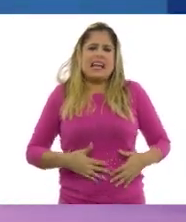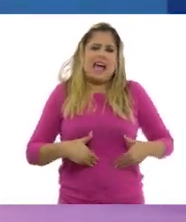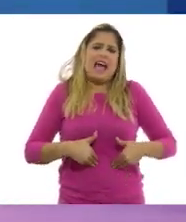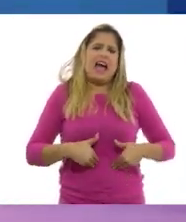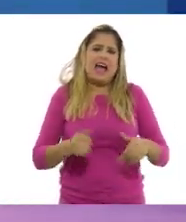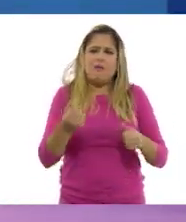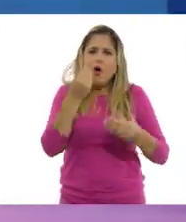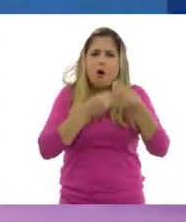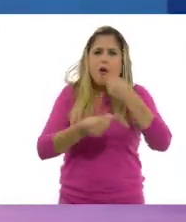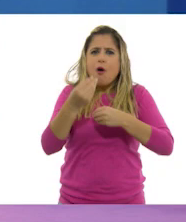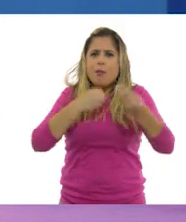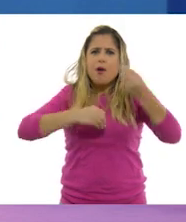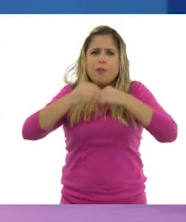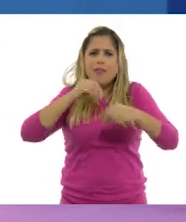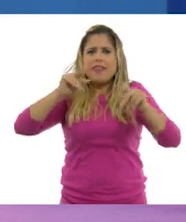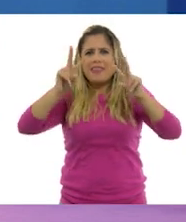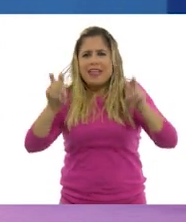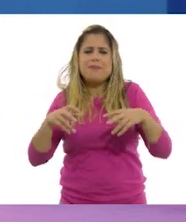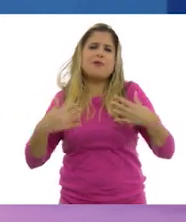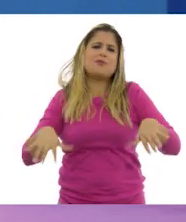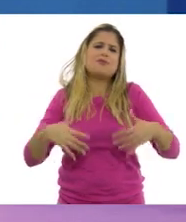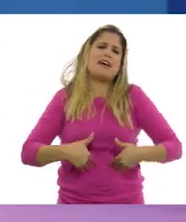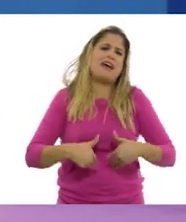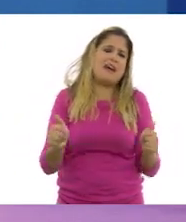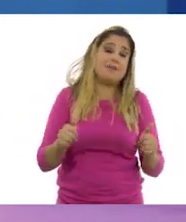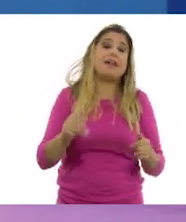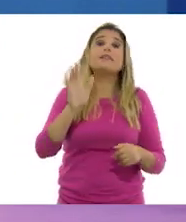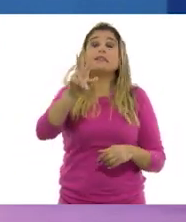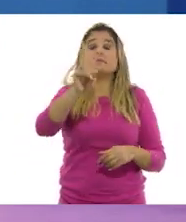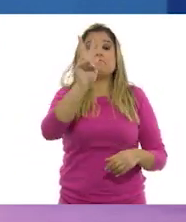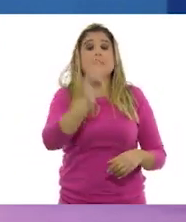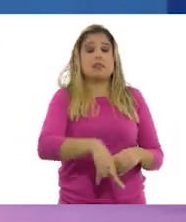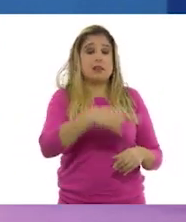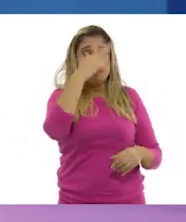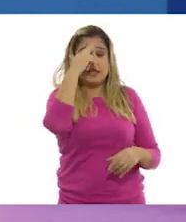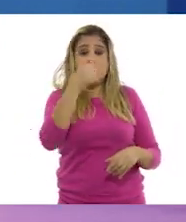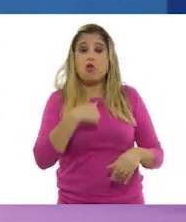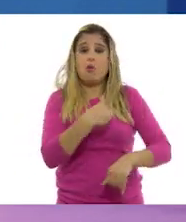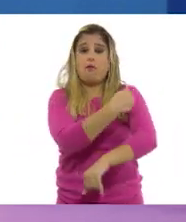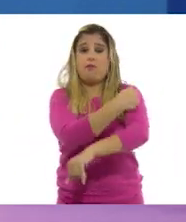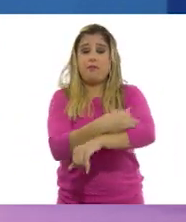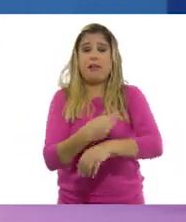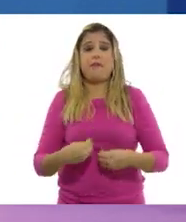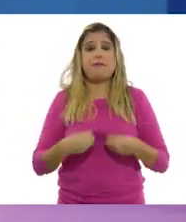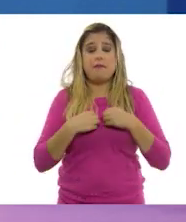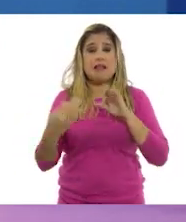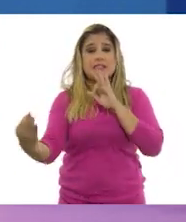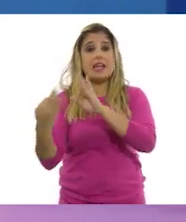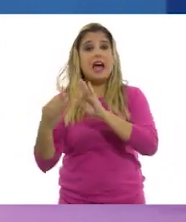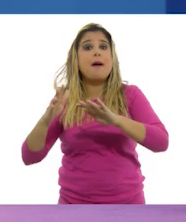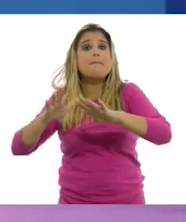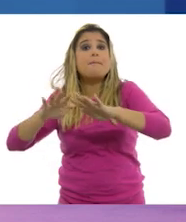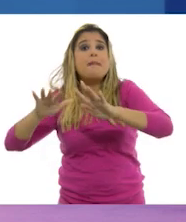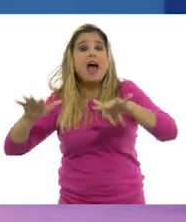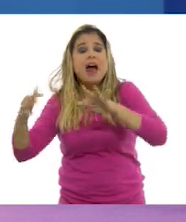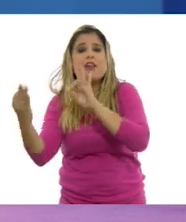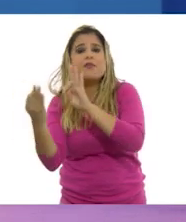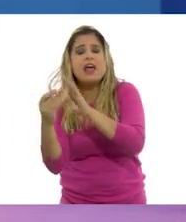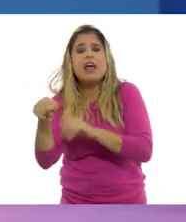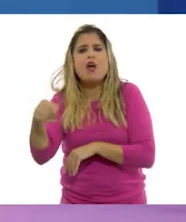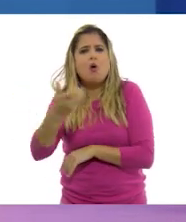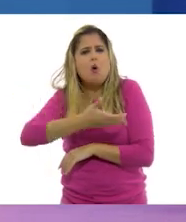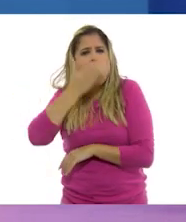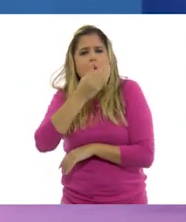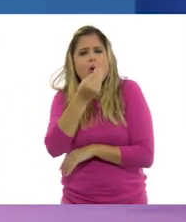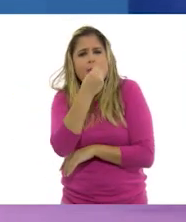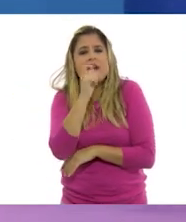hambre. Pero es muy cierto. Yo tengo unos familiares que viven cerca del mar y acostumbran a